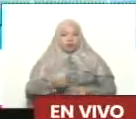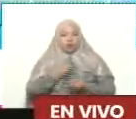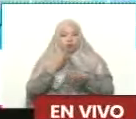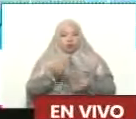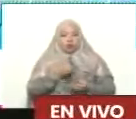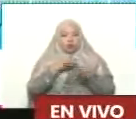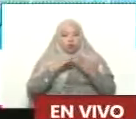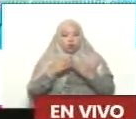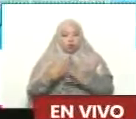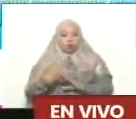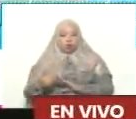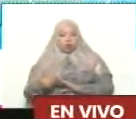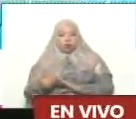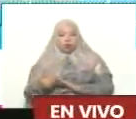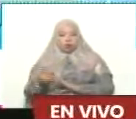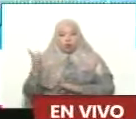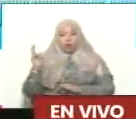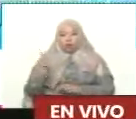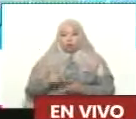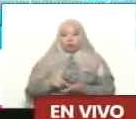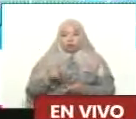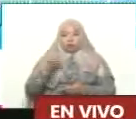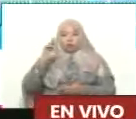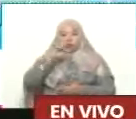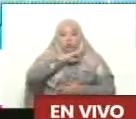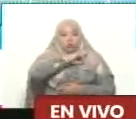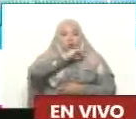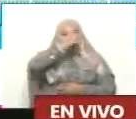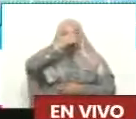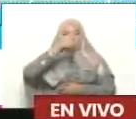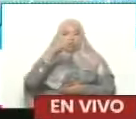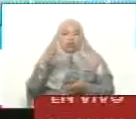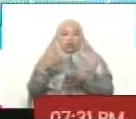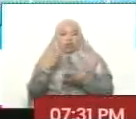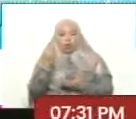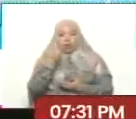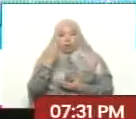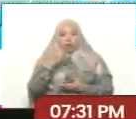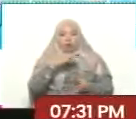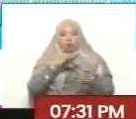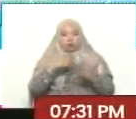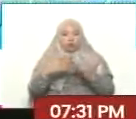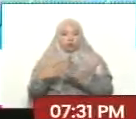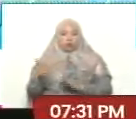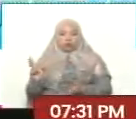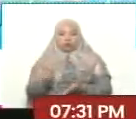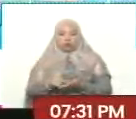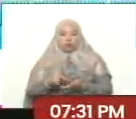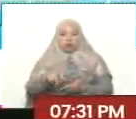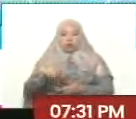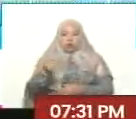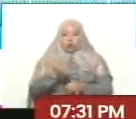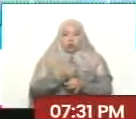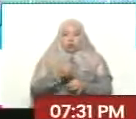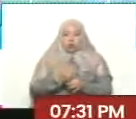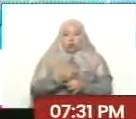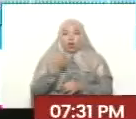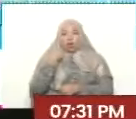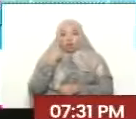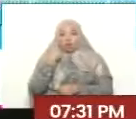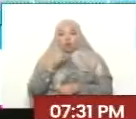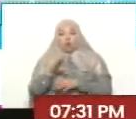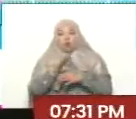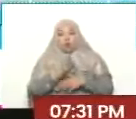comunales, de los CLAP, jefes y jefas de calle, comunidad, vamos a cuidar nuestro país. Porque detrás,